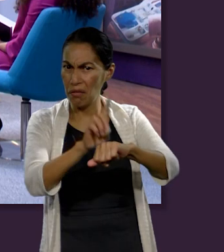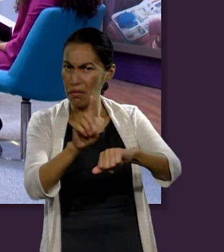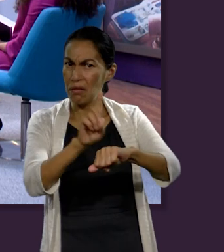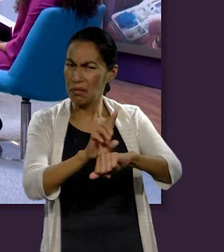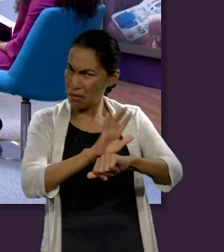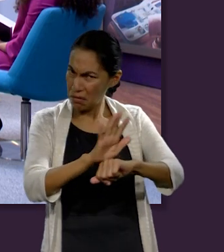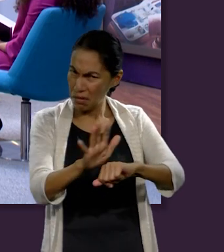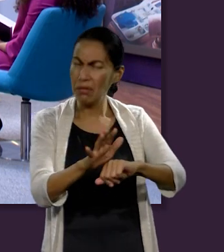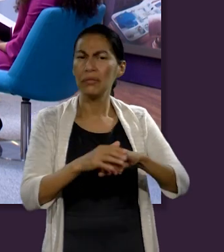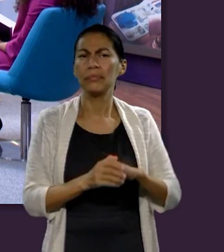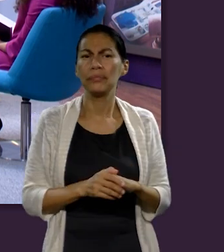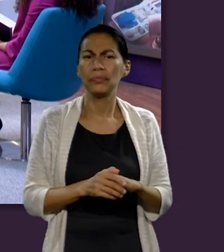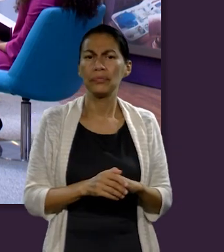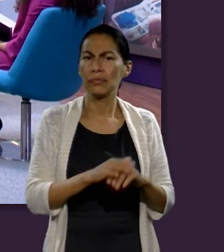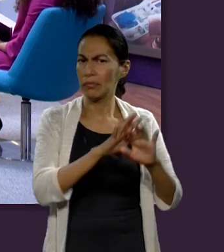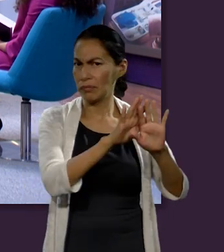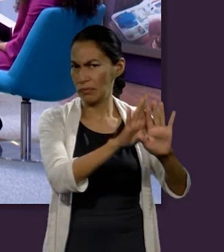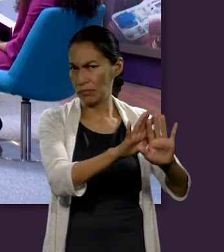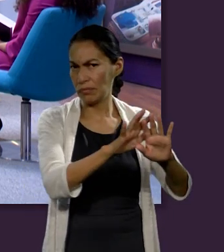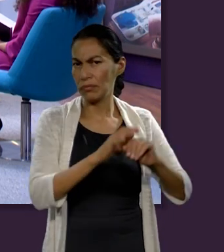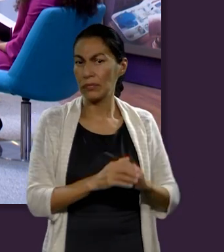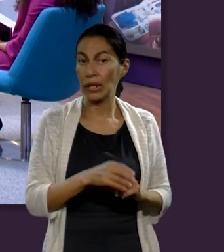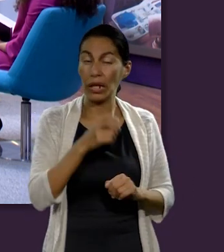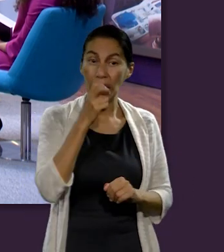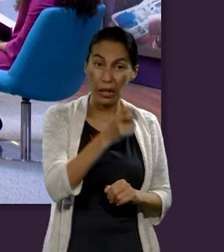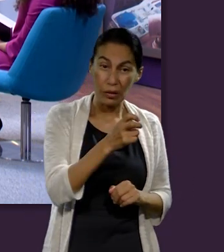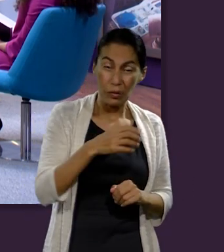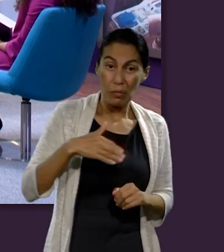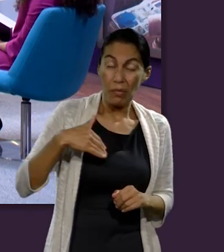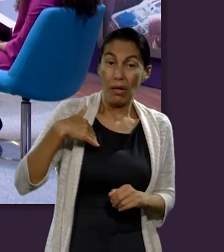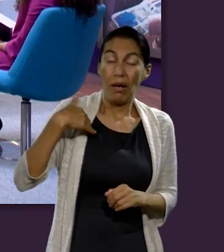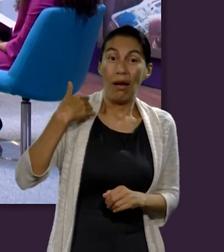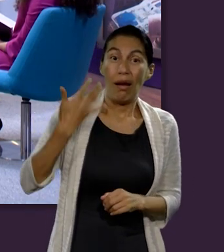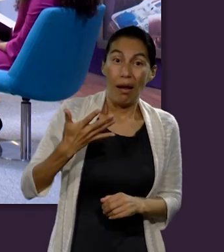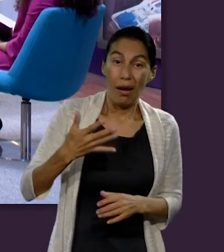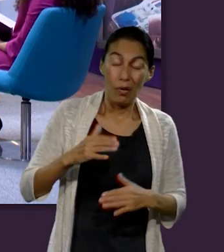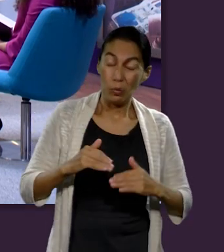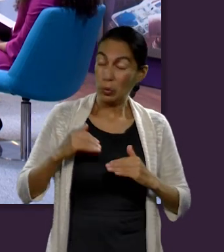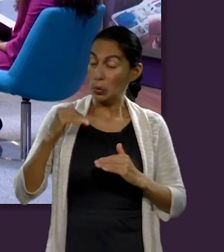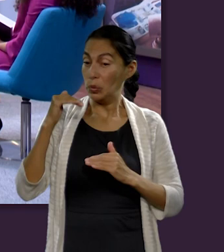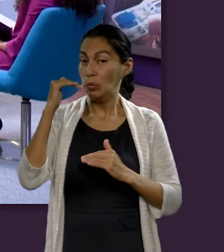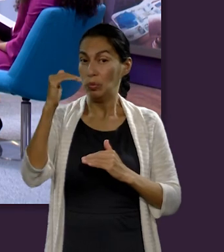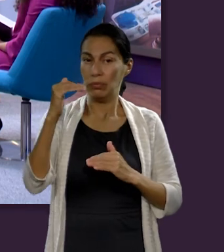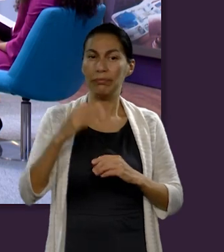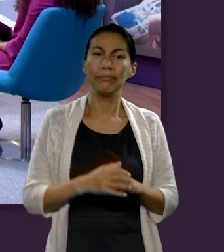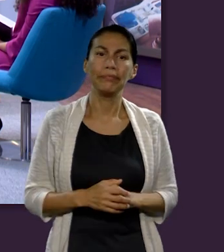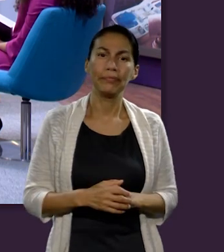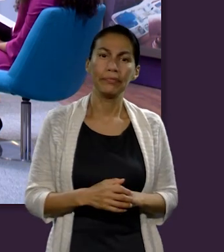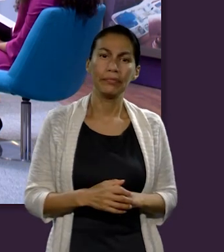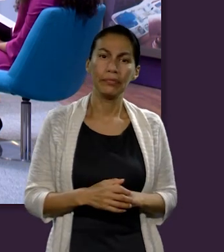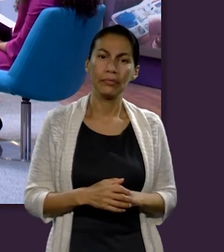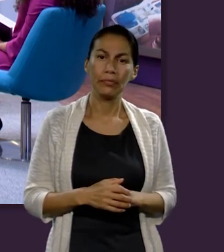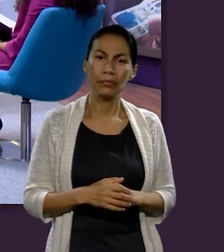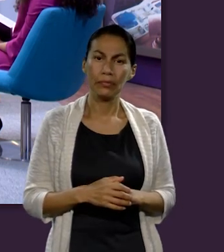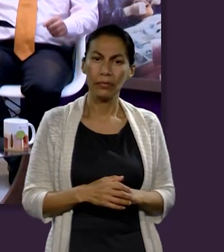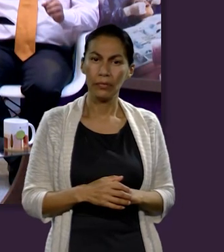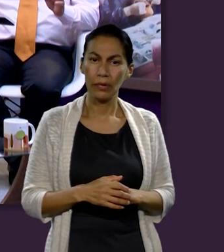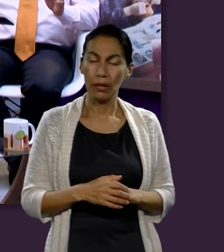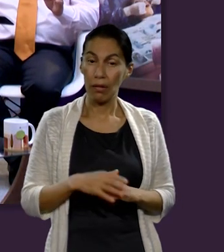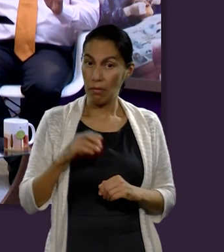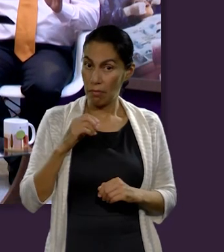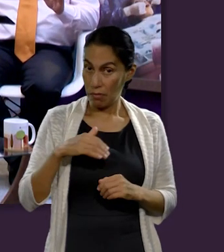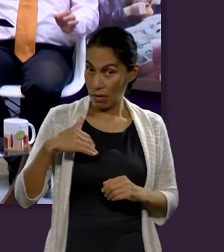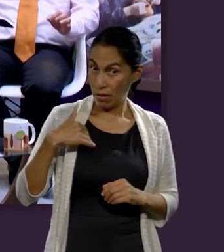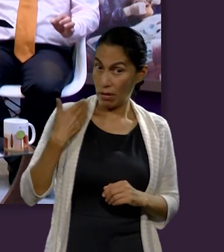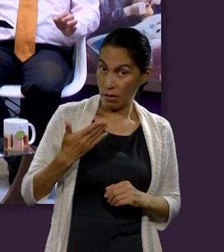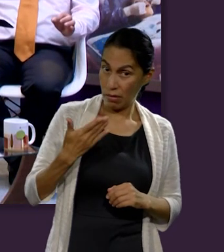días en la tumba entonces eso hizo el milagro mucho más grande y de hecho fue